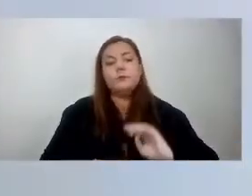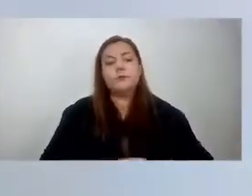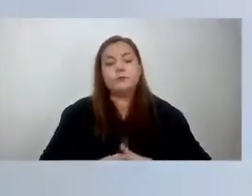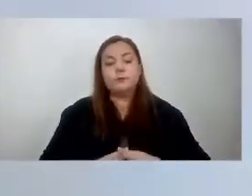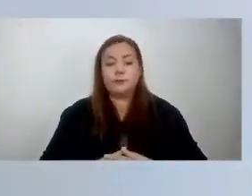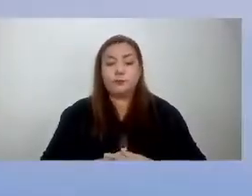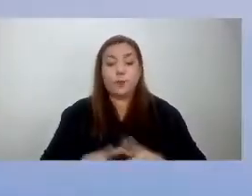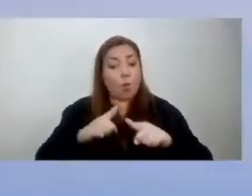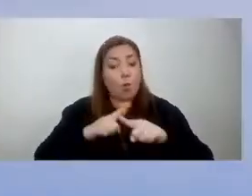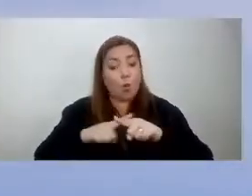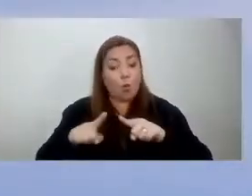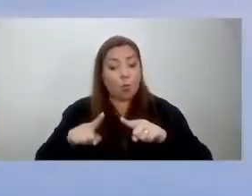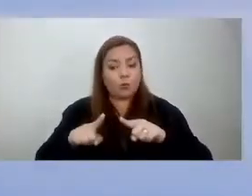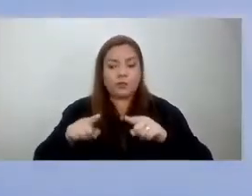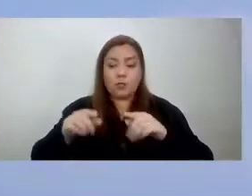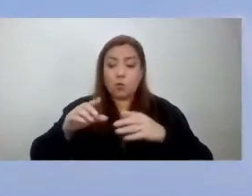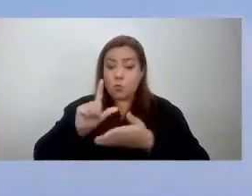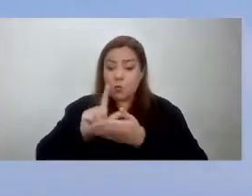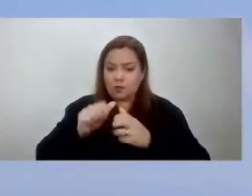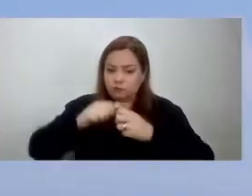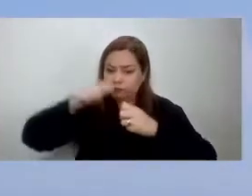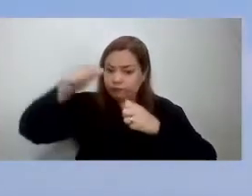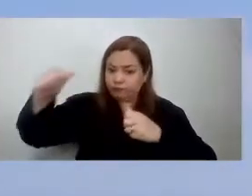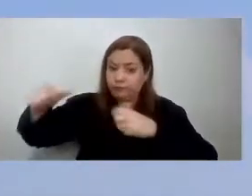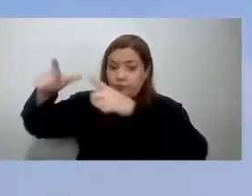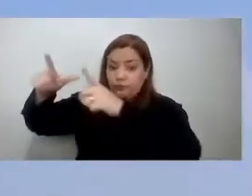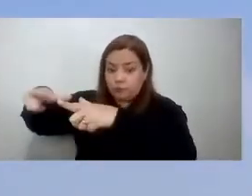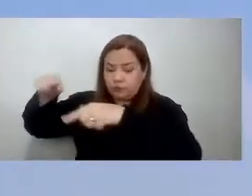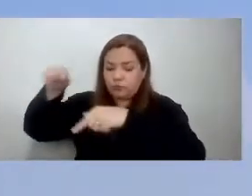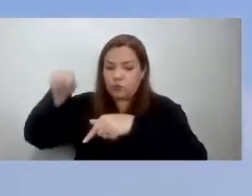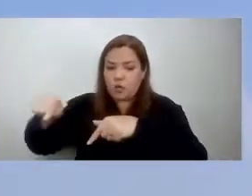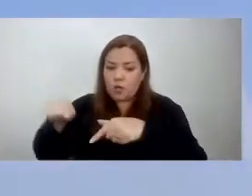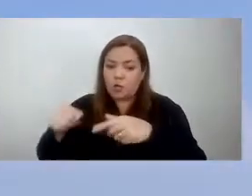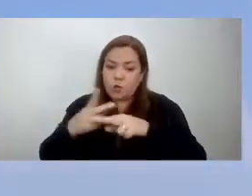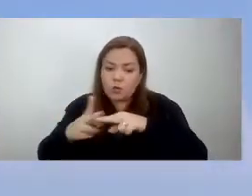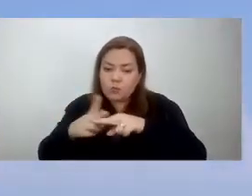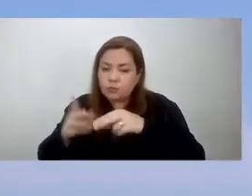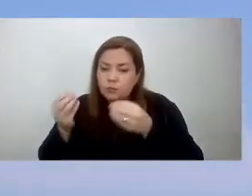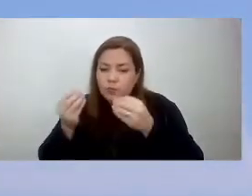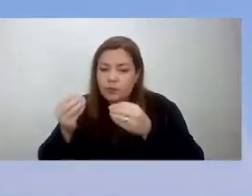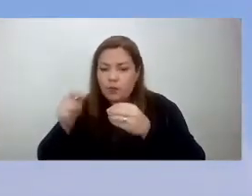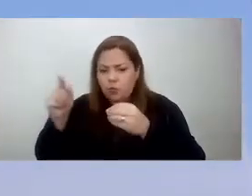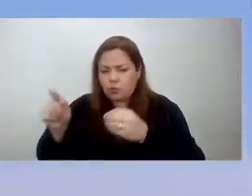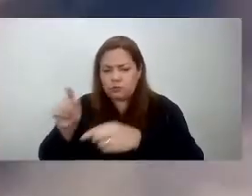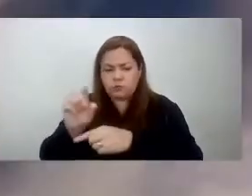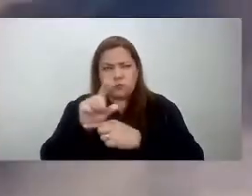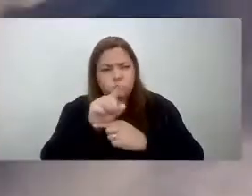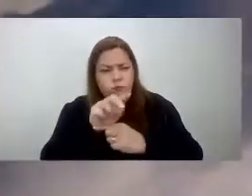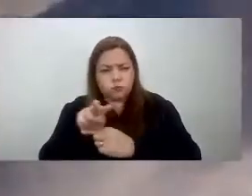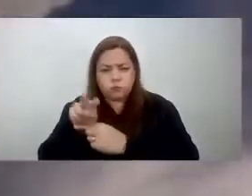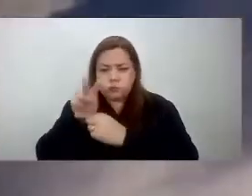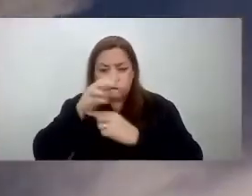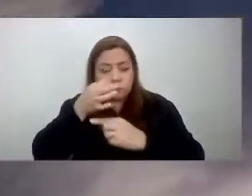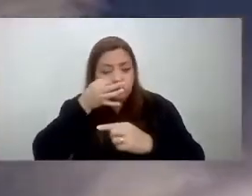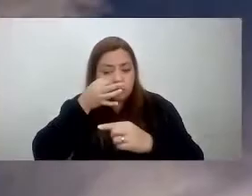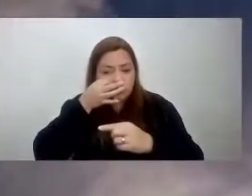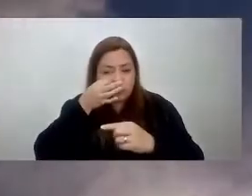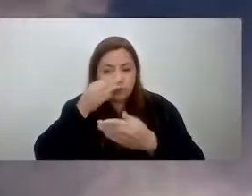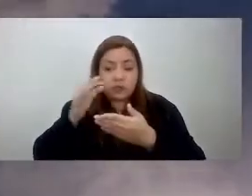otra estación corresponde a aquella donde se está haciendo un monitoreo del